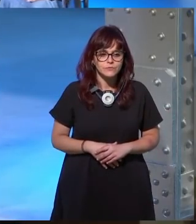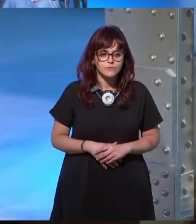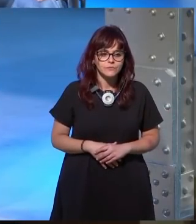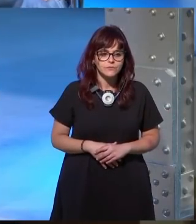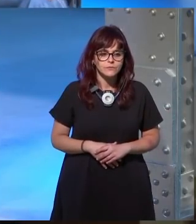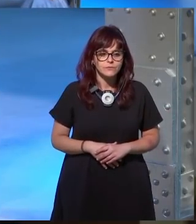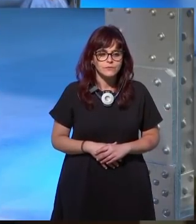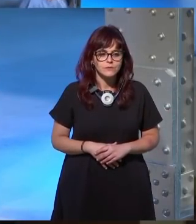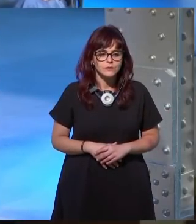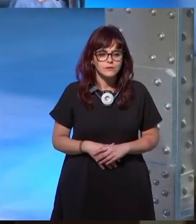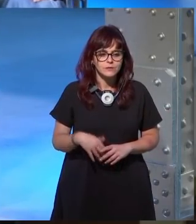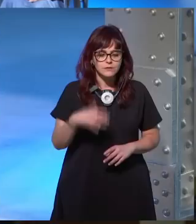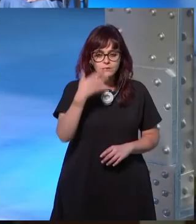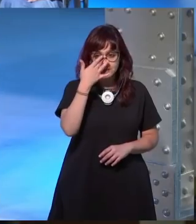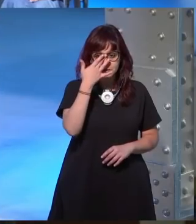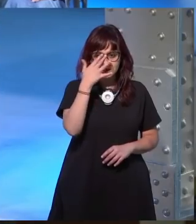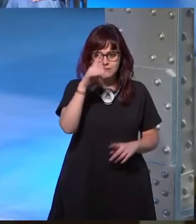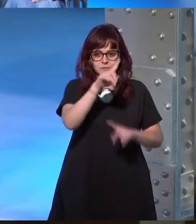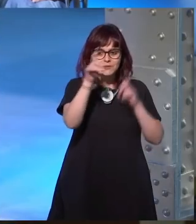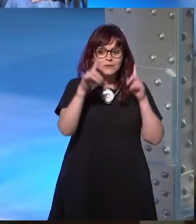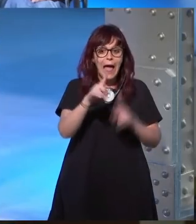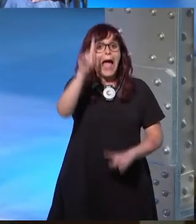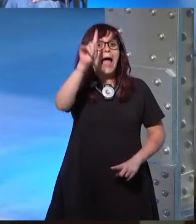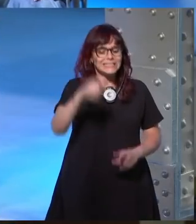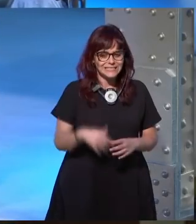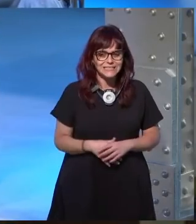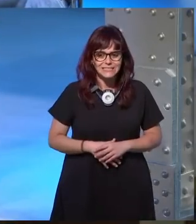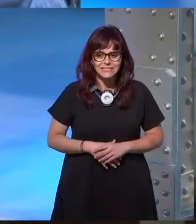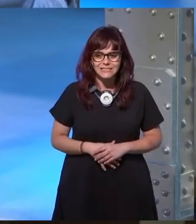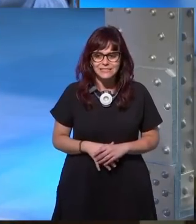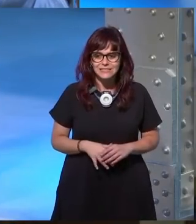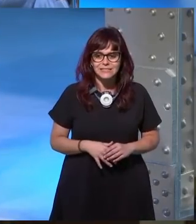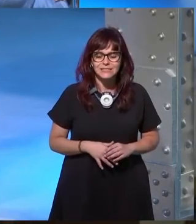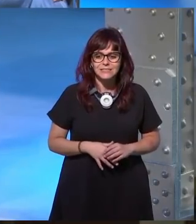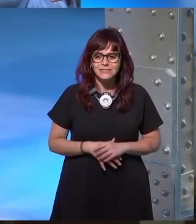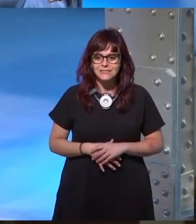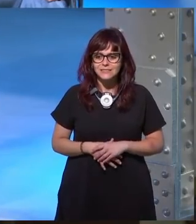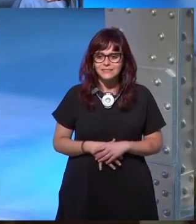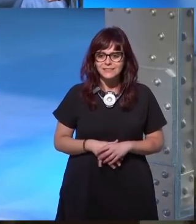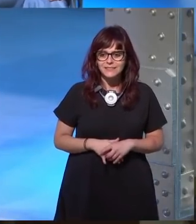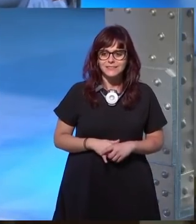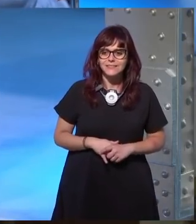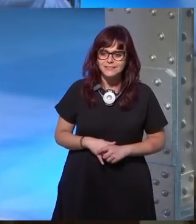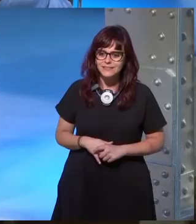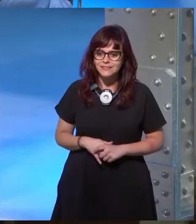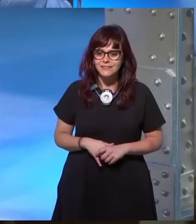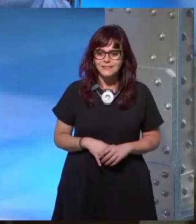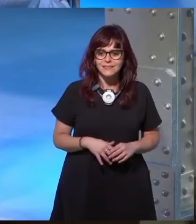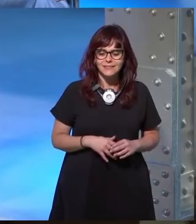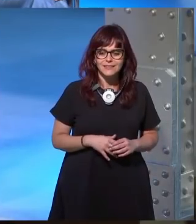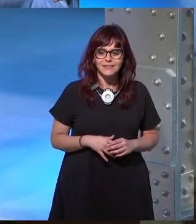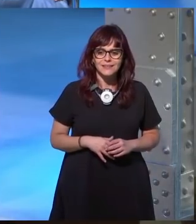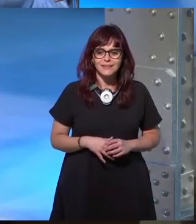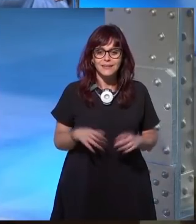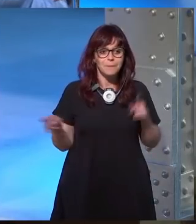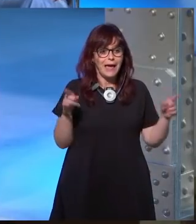no está la última no hay última pregunta allí mira ya hay dos ¿te la accedo? venga